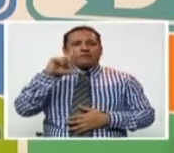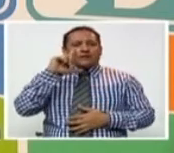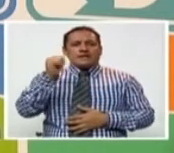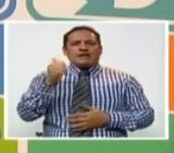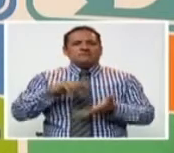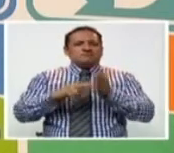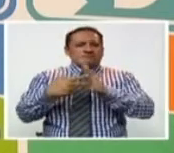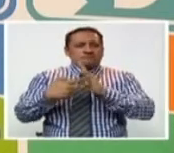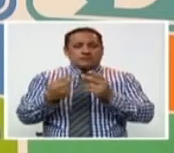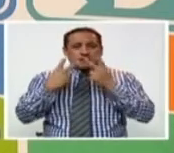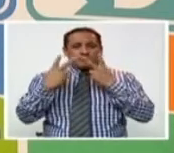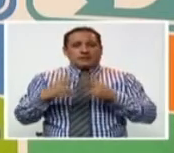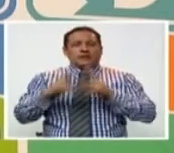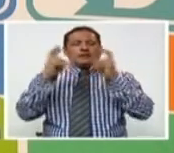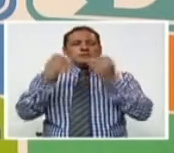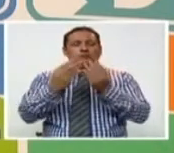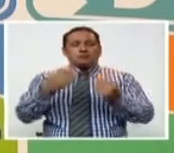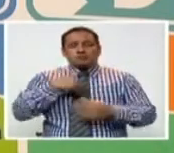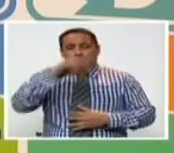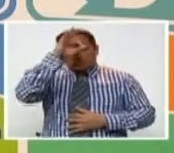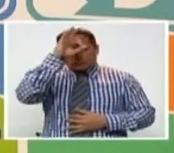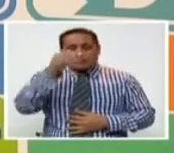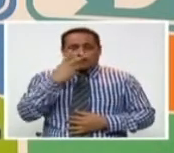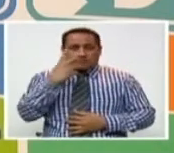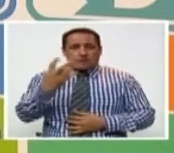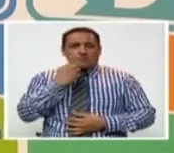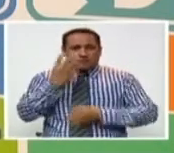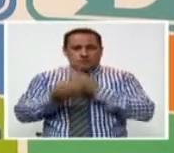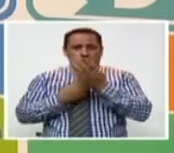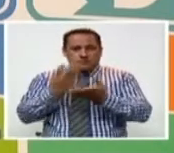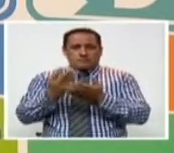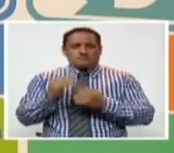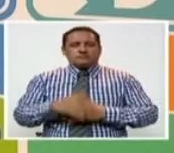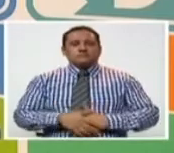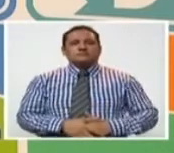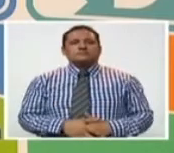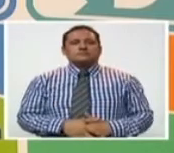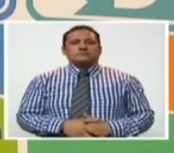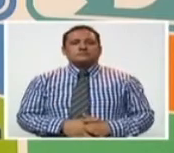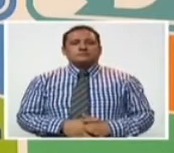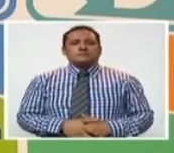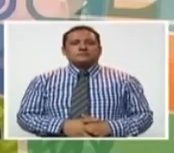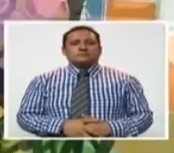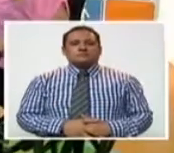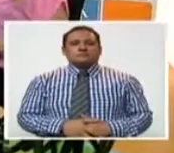acerca de este tema que muchos desconocen. Así que no se vayan, sigan en sintonía.